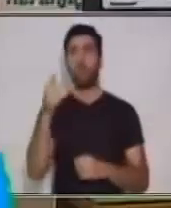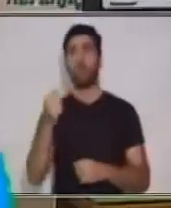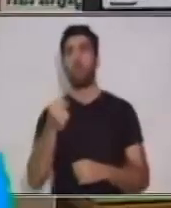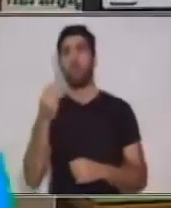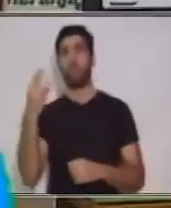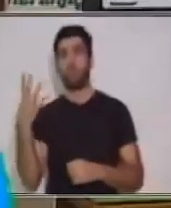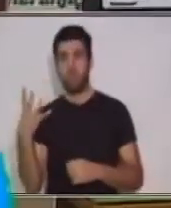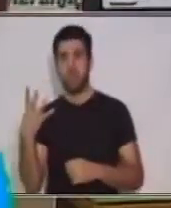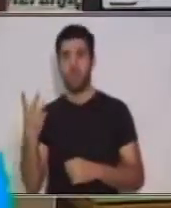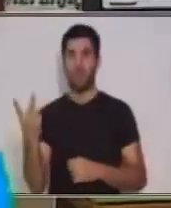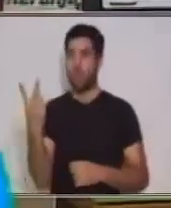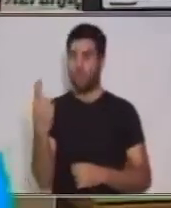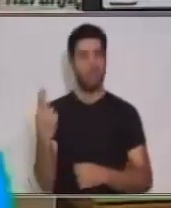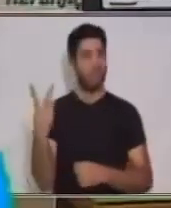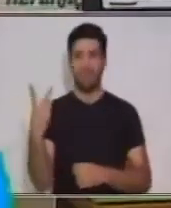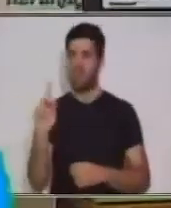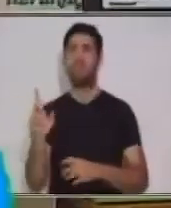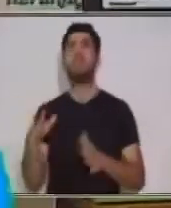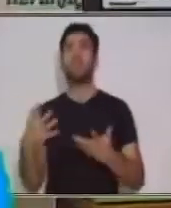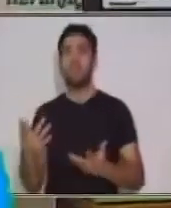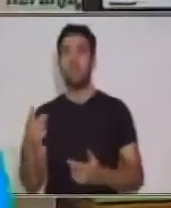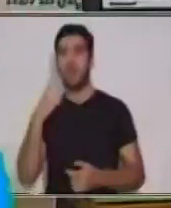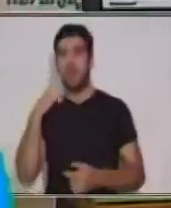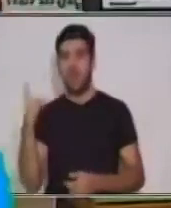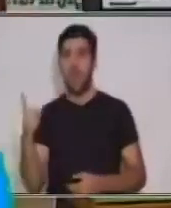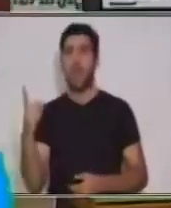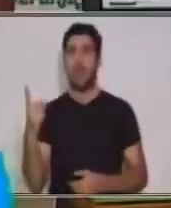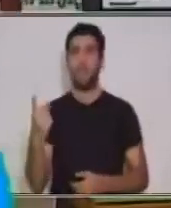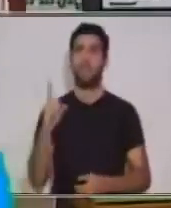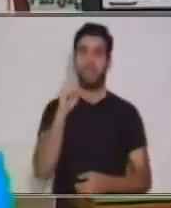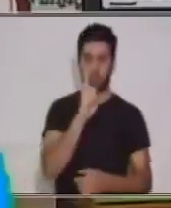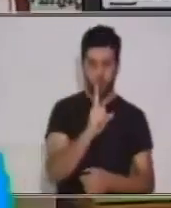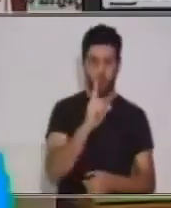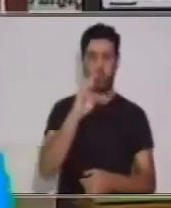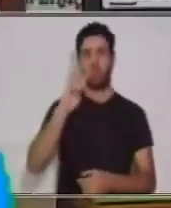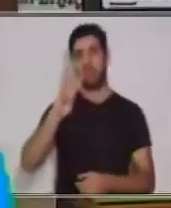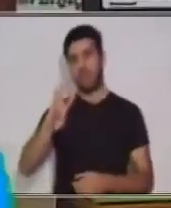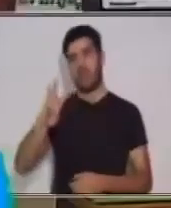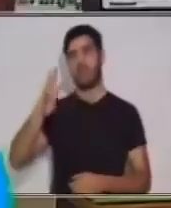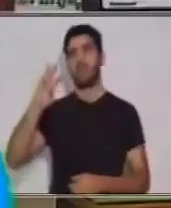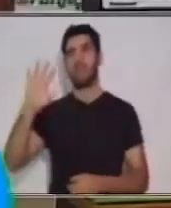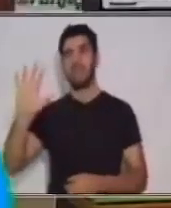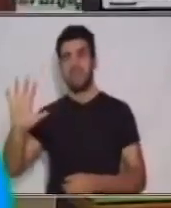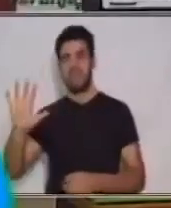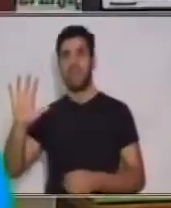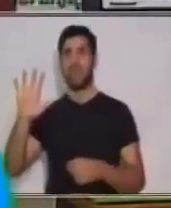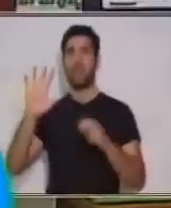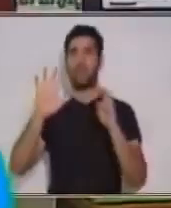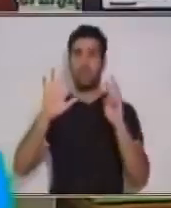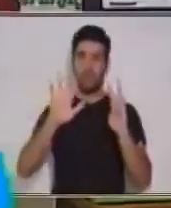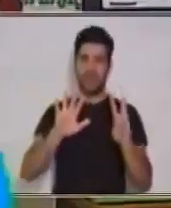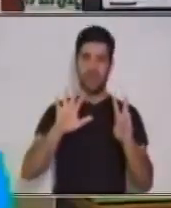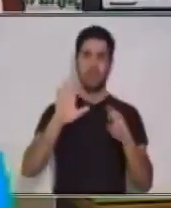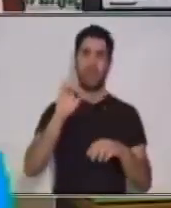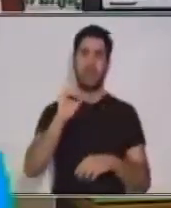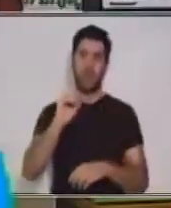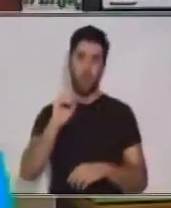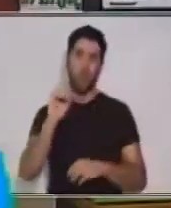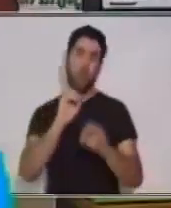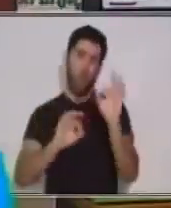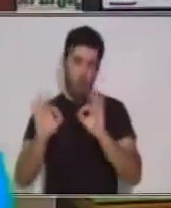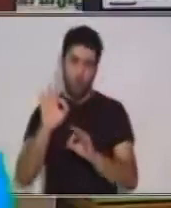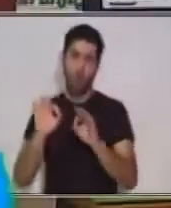u ocho. Los números impares son cualquier número que no es par. Y la última cifra será uno,